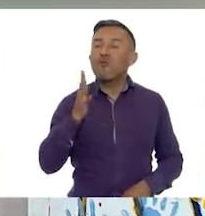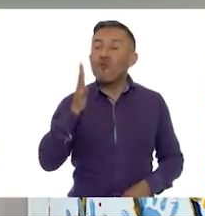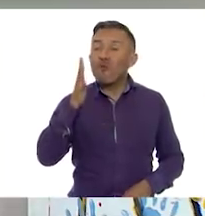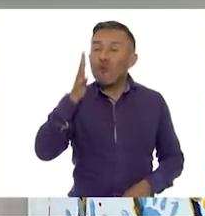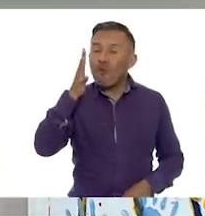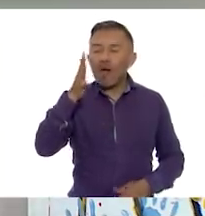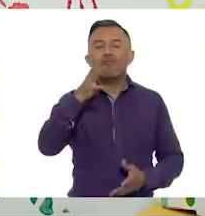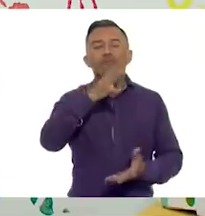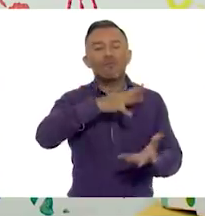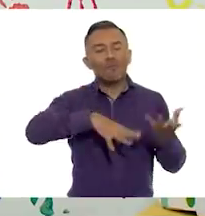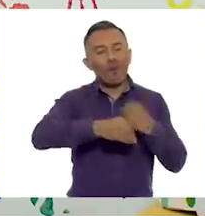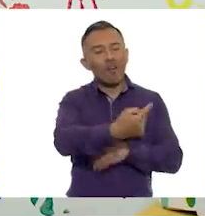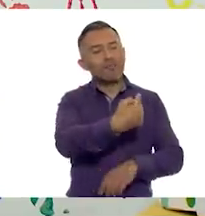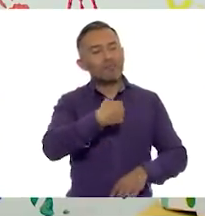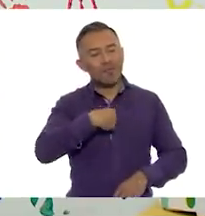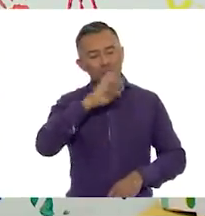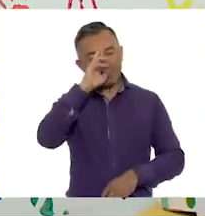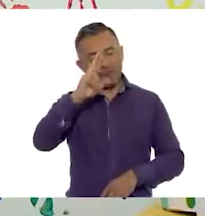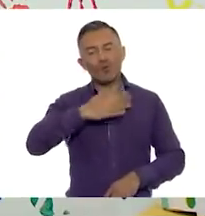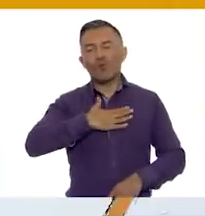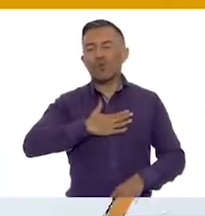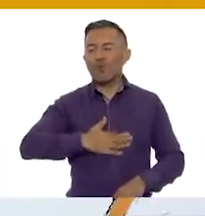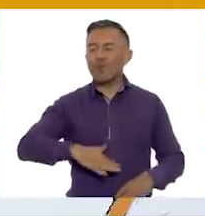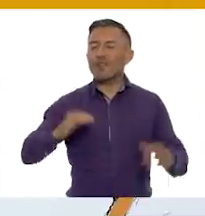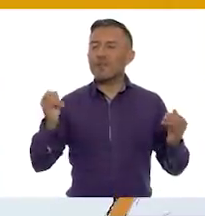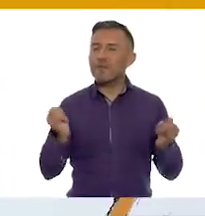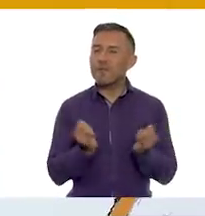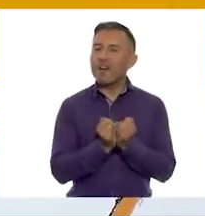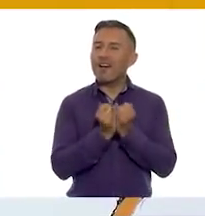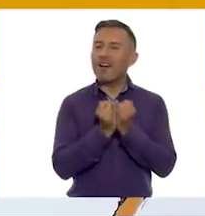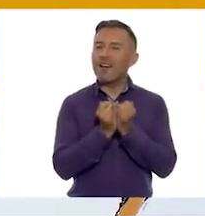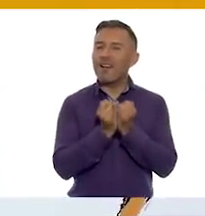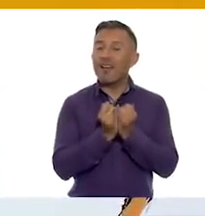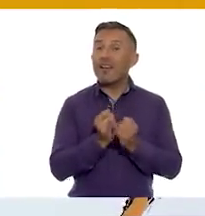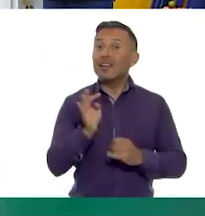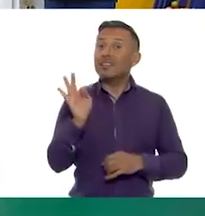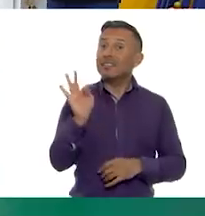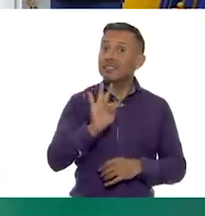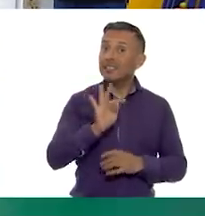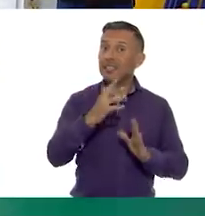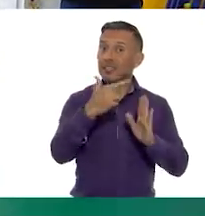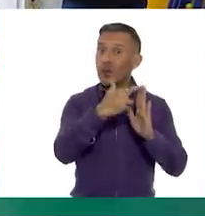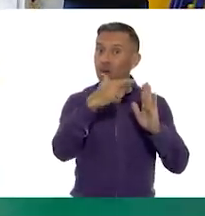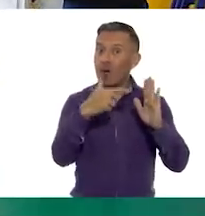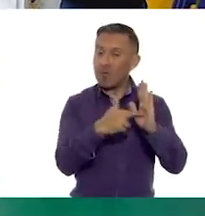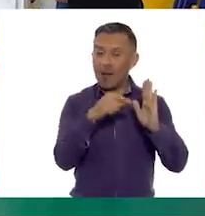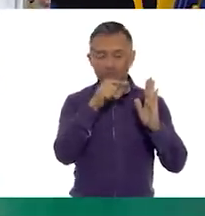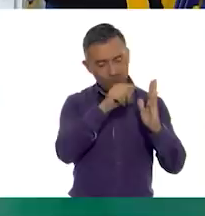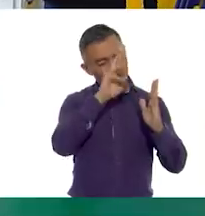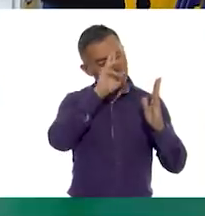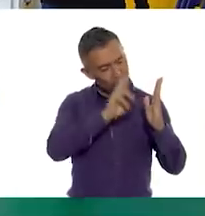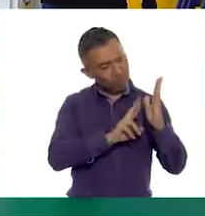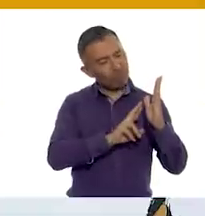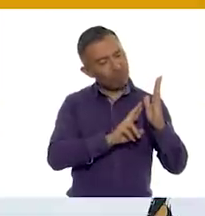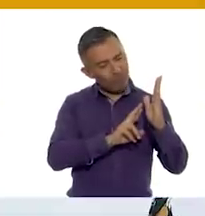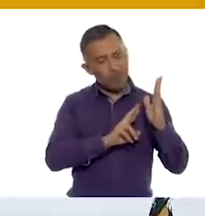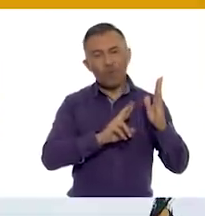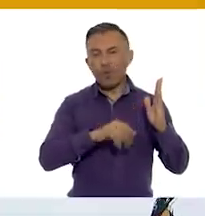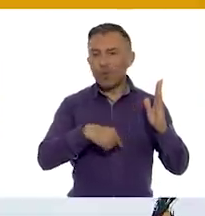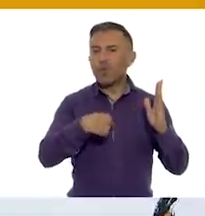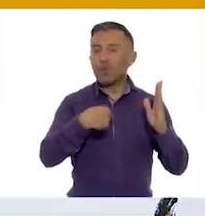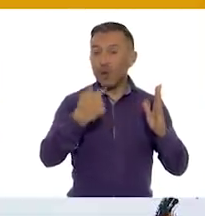serán. Si se ponen unas normas a la hora de